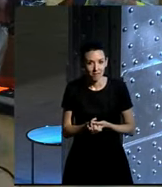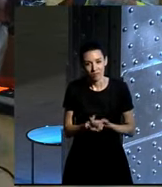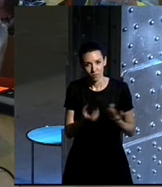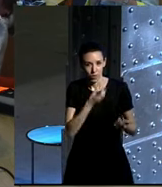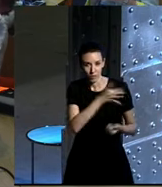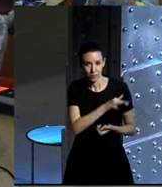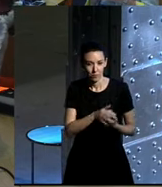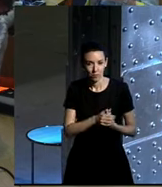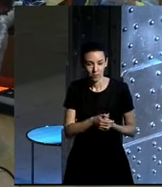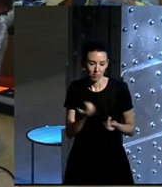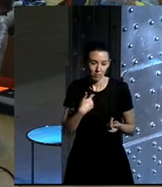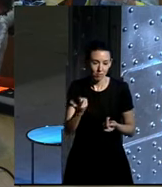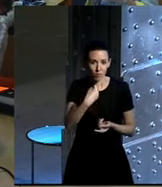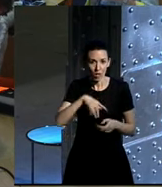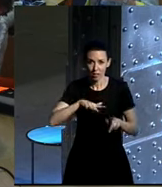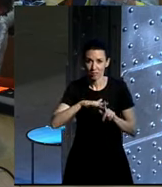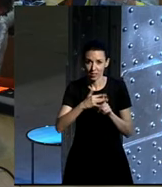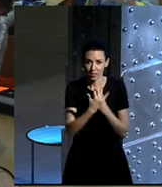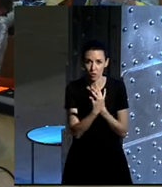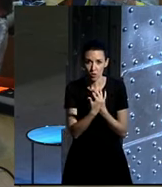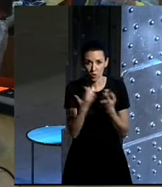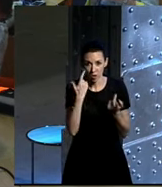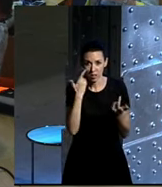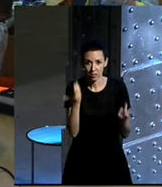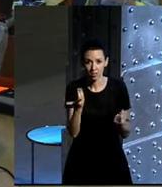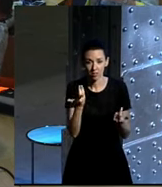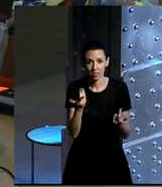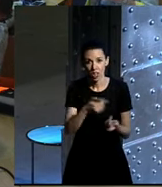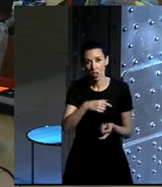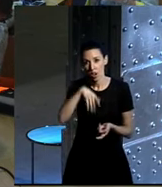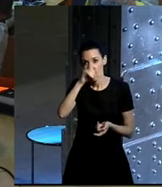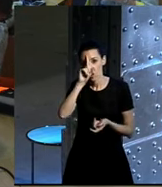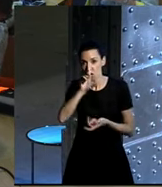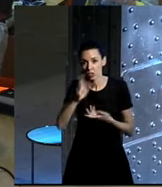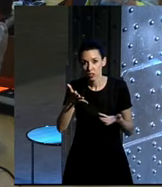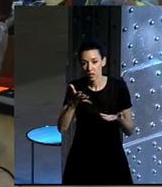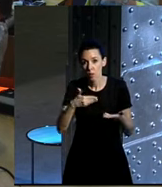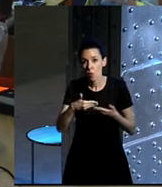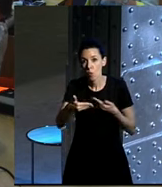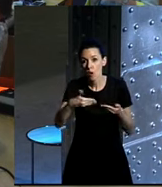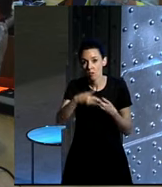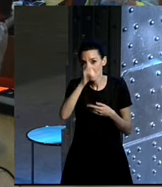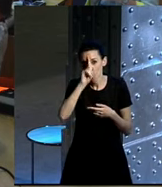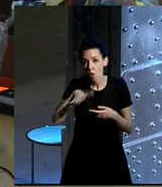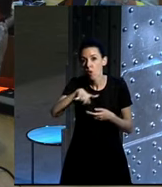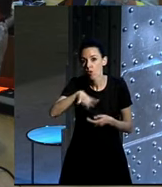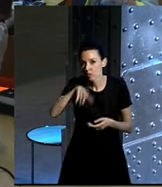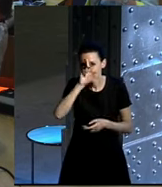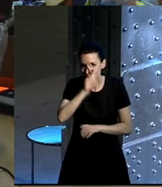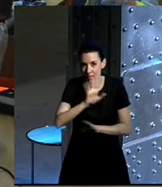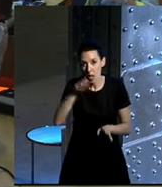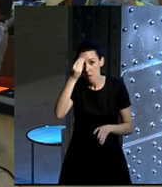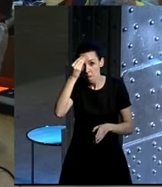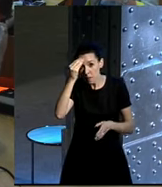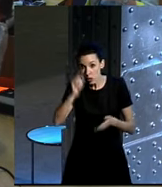Pues, nos encontraremos estas situaciones, no sabemos cuándo ni dónde, supongo que por el